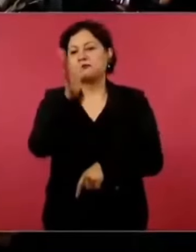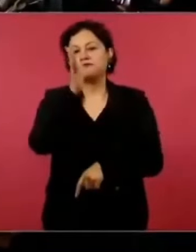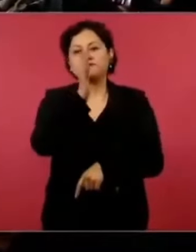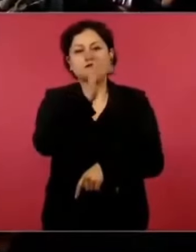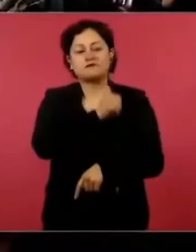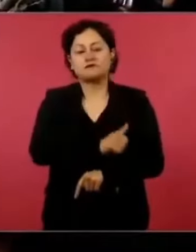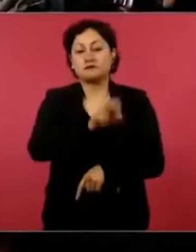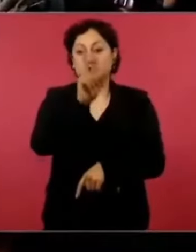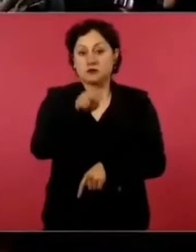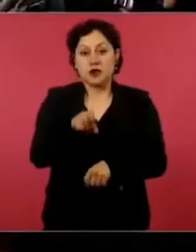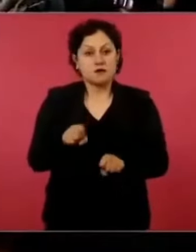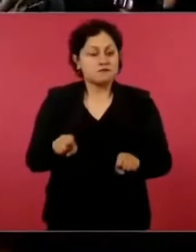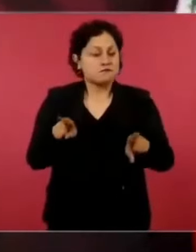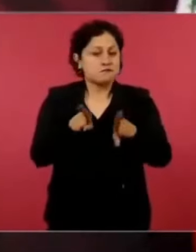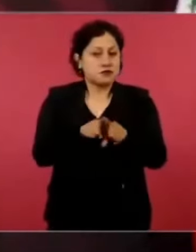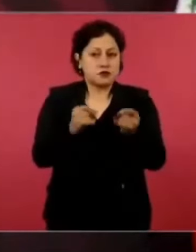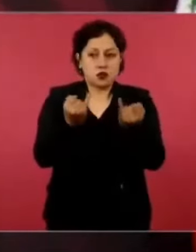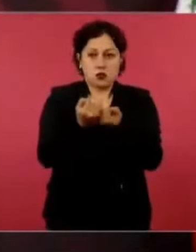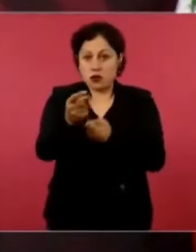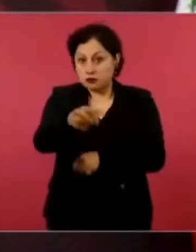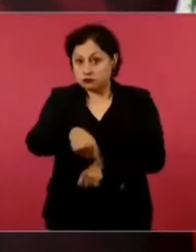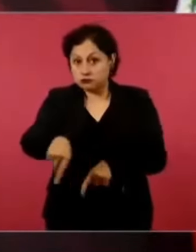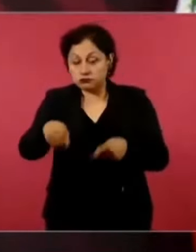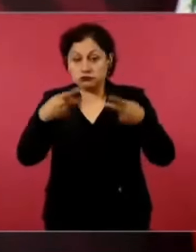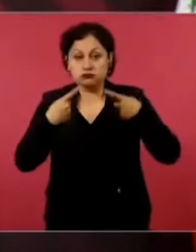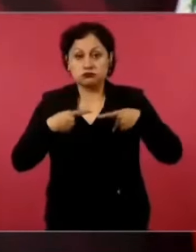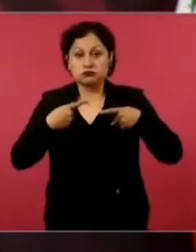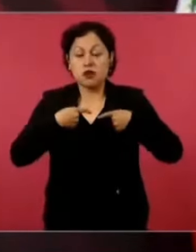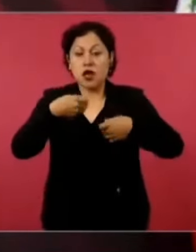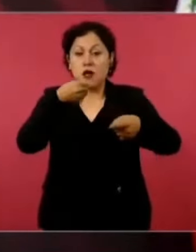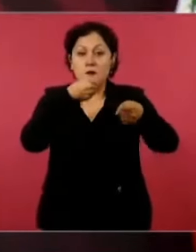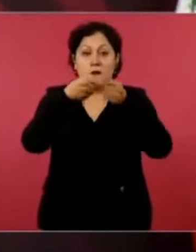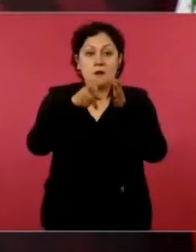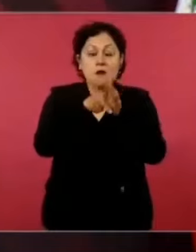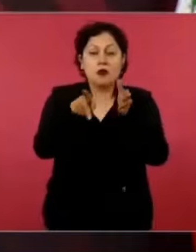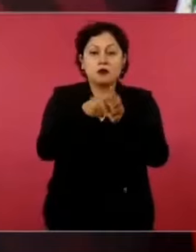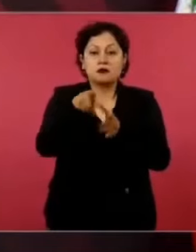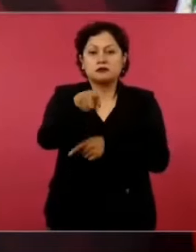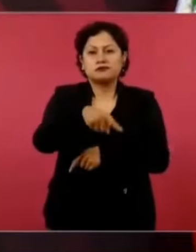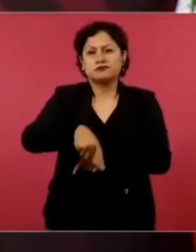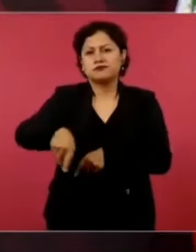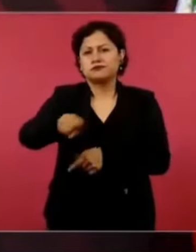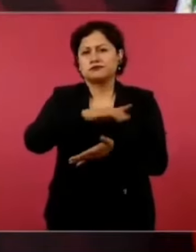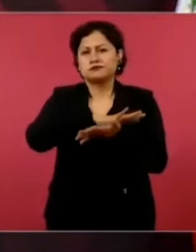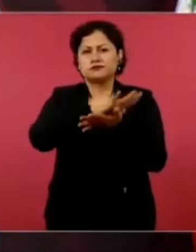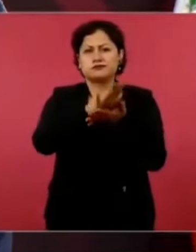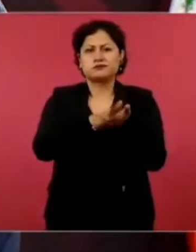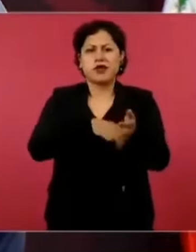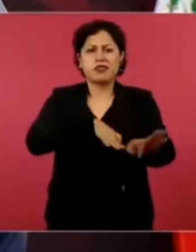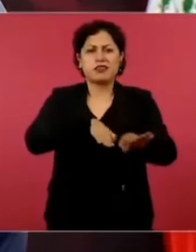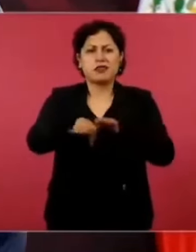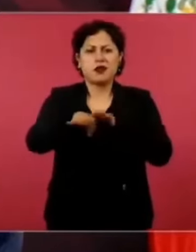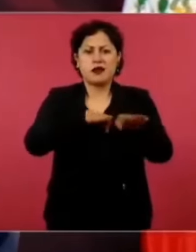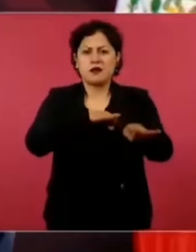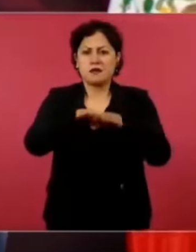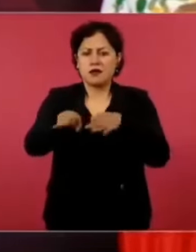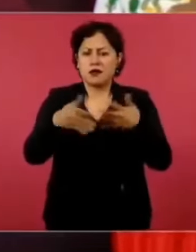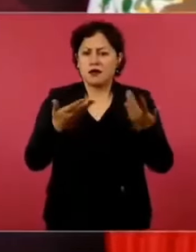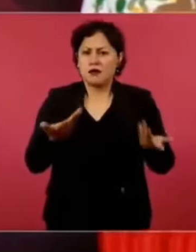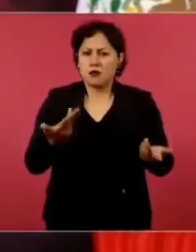No porque haya periodistas calumniadores, mercenarios,